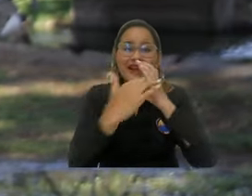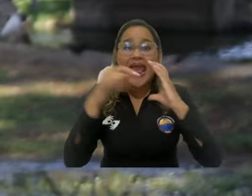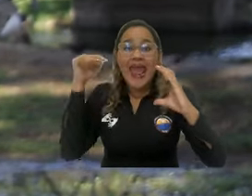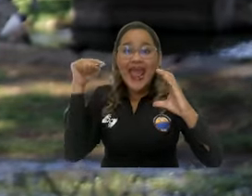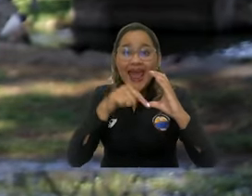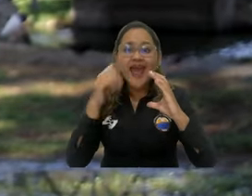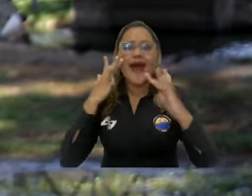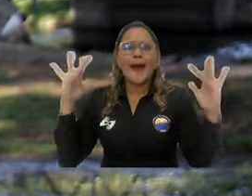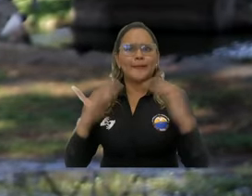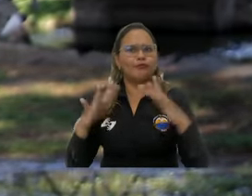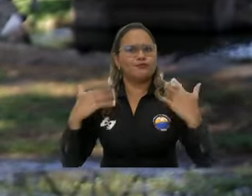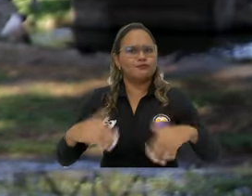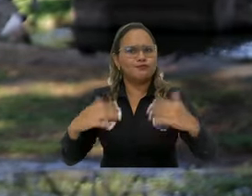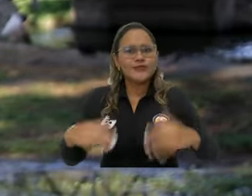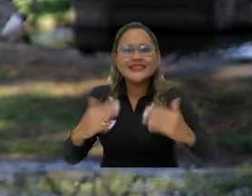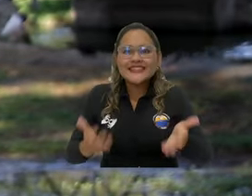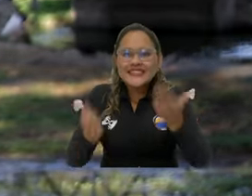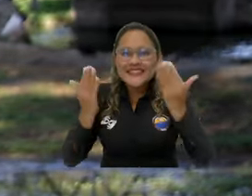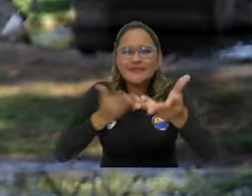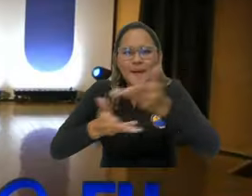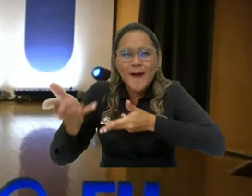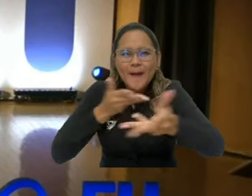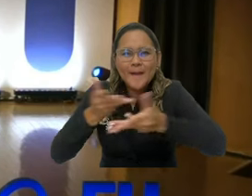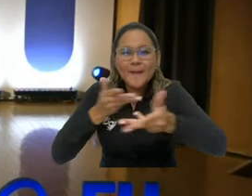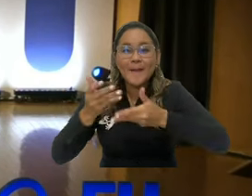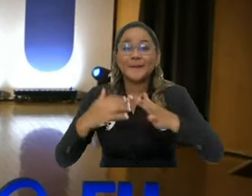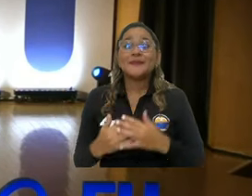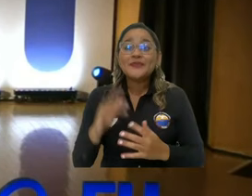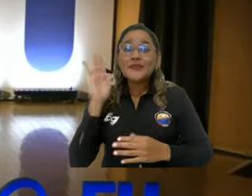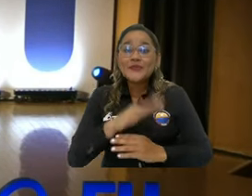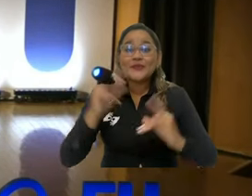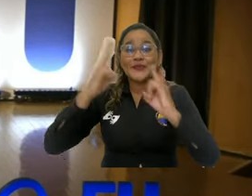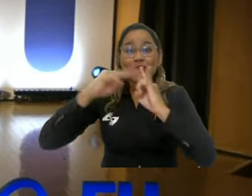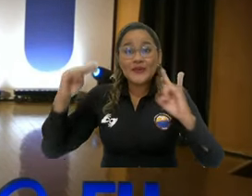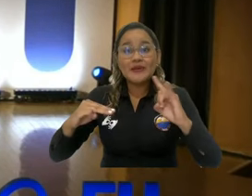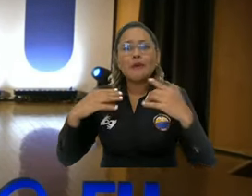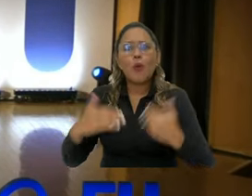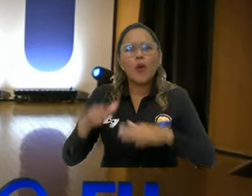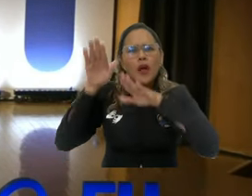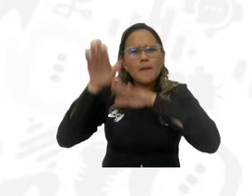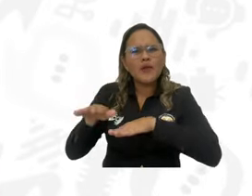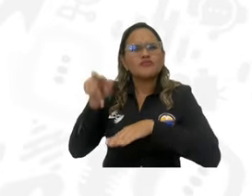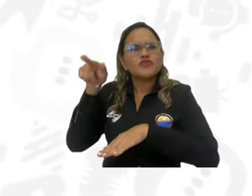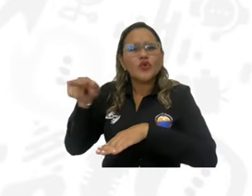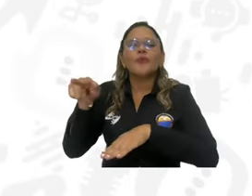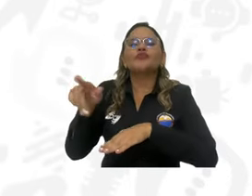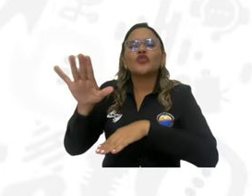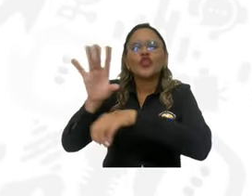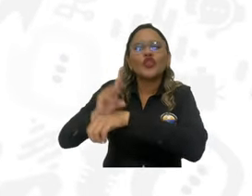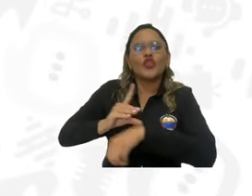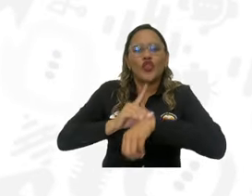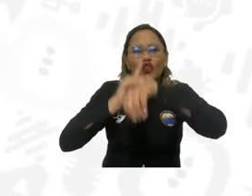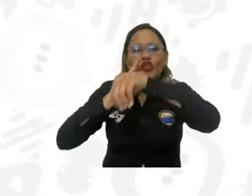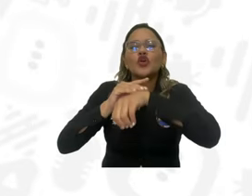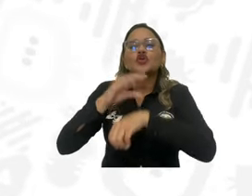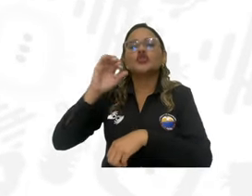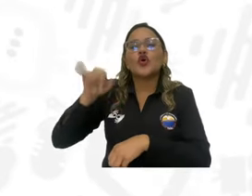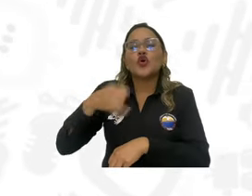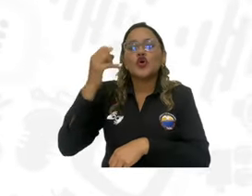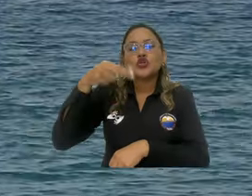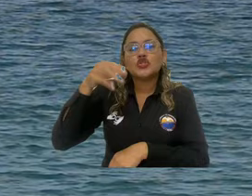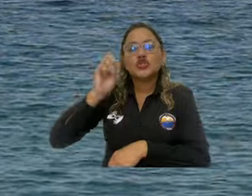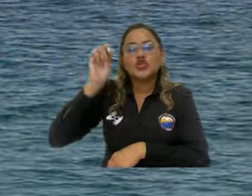importante ser parte de estos importantes espacios. La Alma Mater estuvo representada por el doctor John Taborda Giraldo,